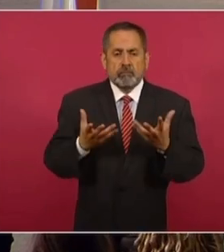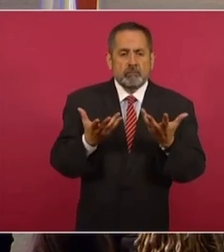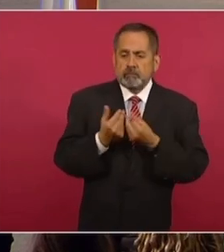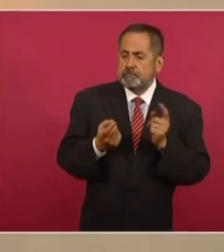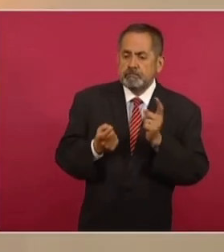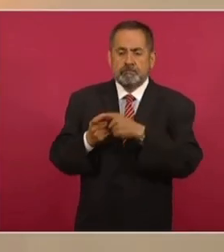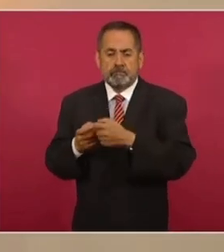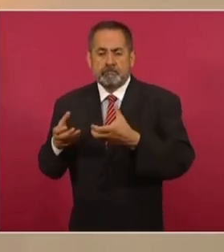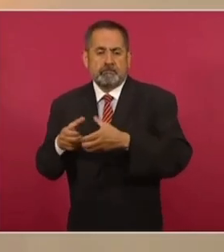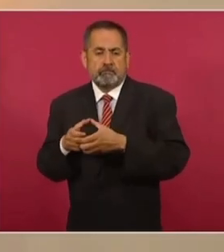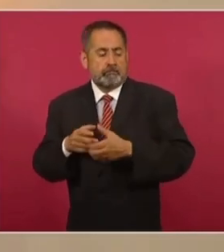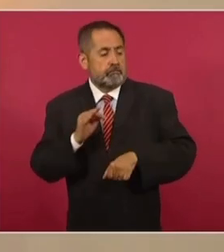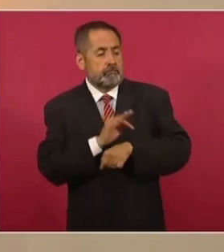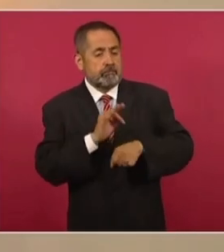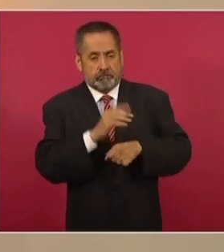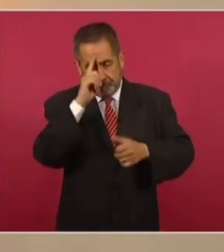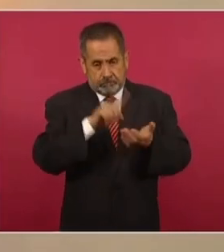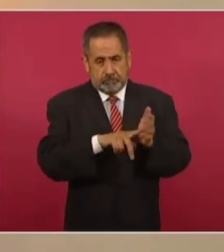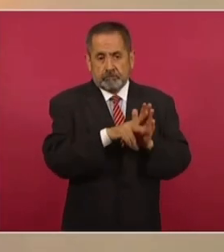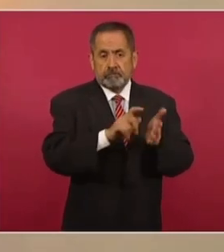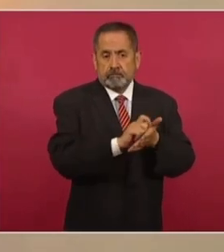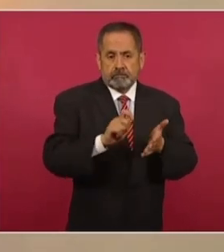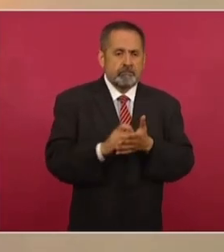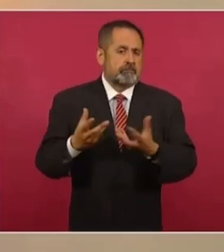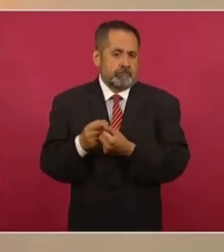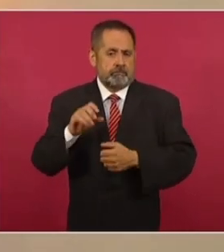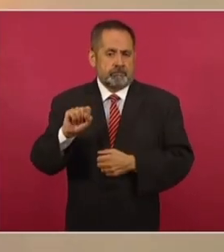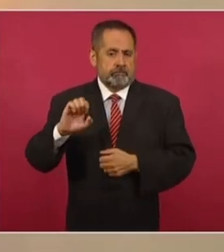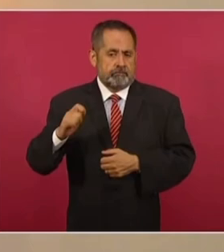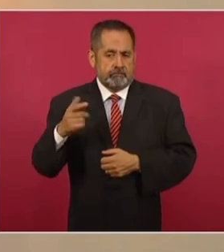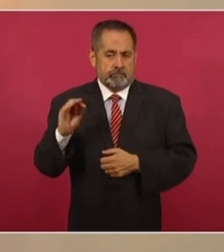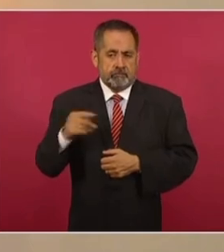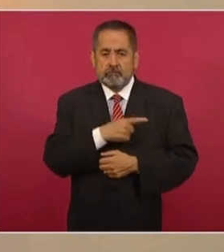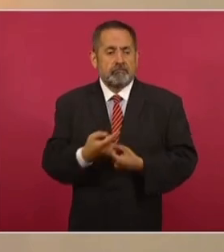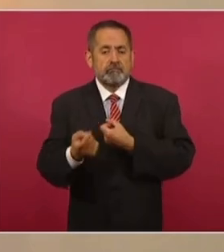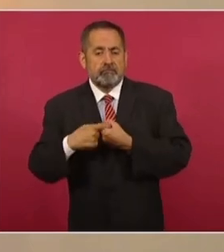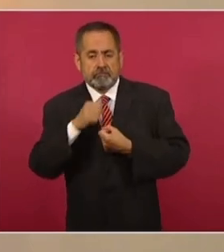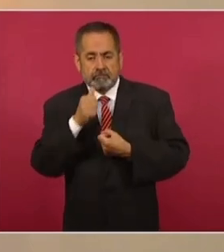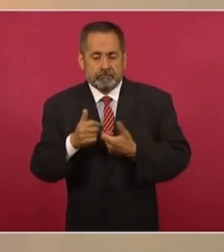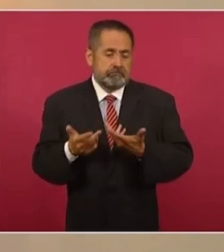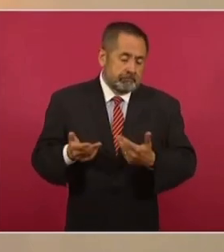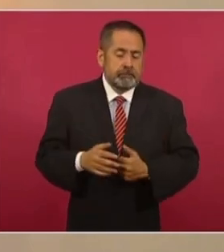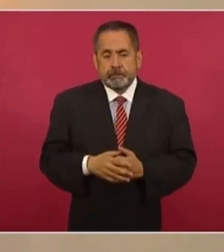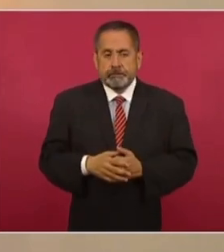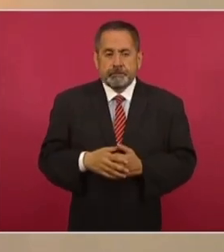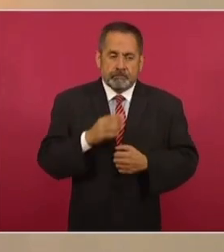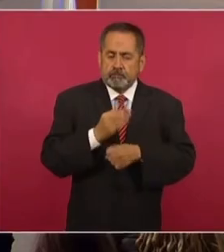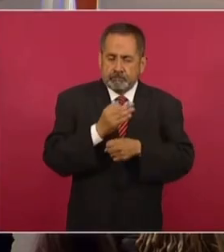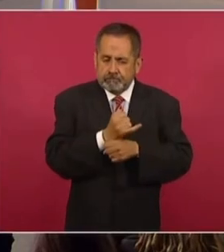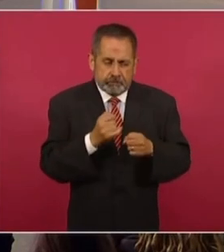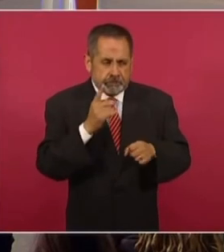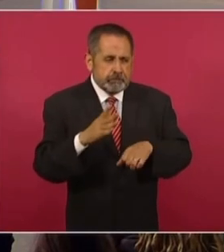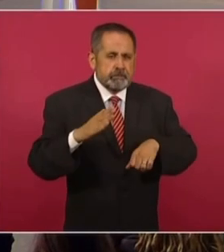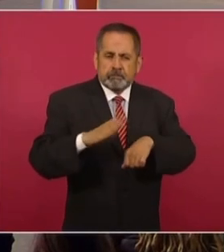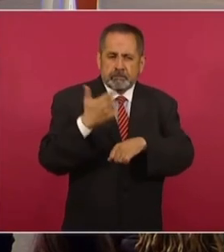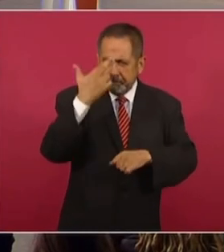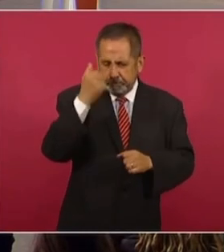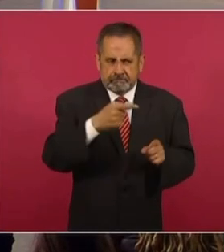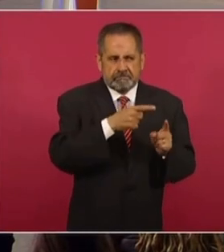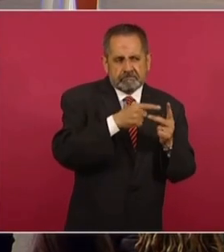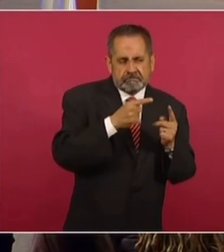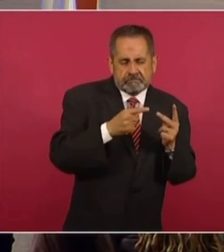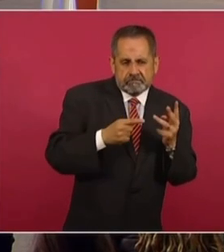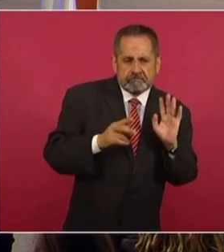de protección de periodistas que tiene la Secretaría de Gobernación, no se descarta ninguna línea de investigación, pero